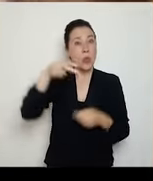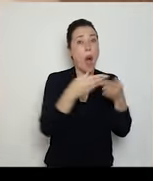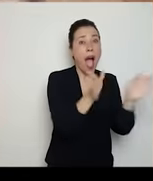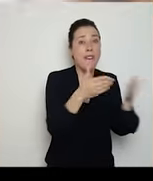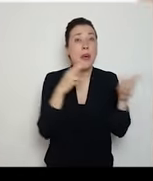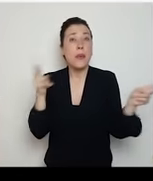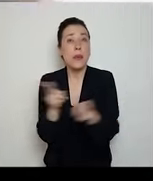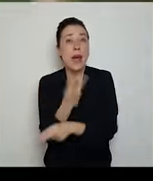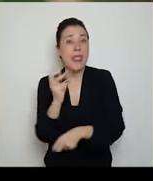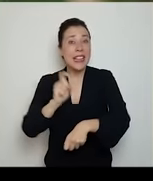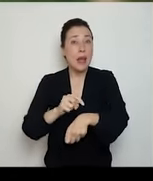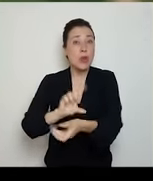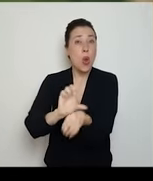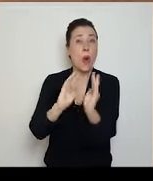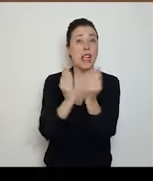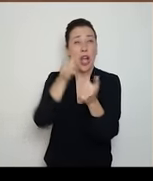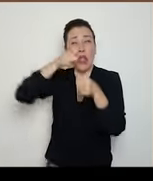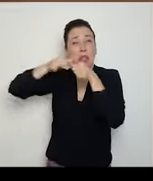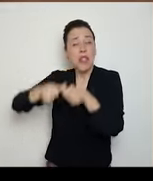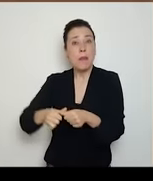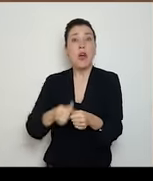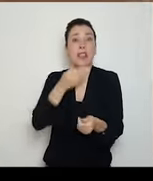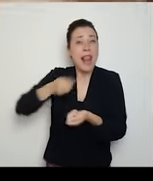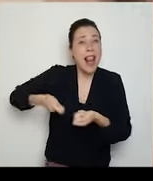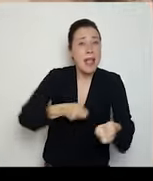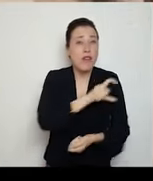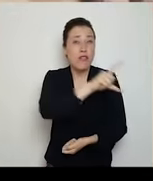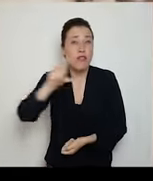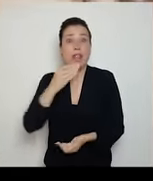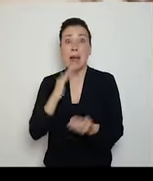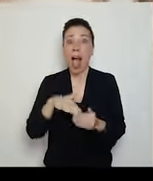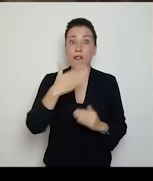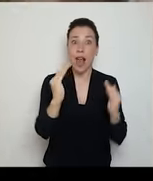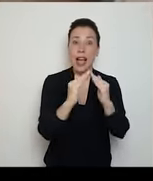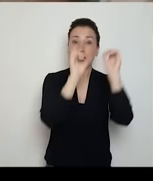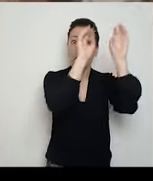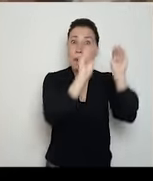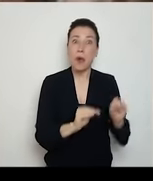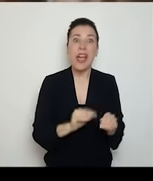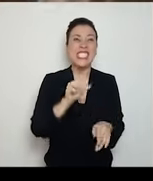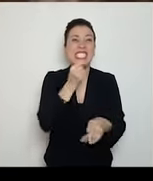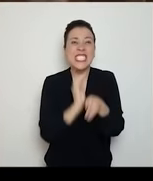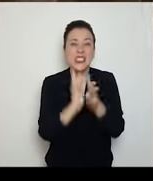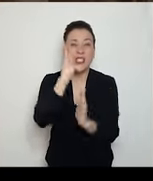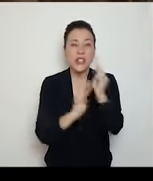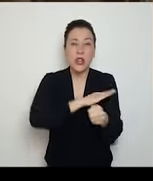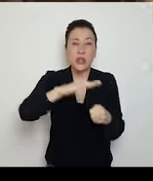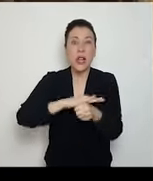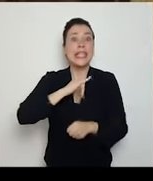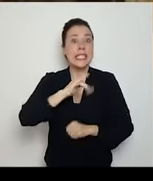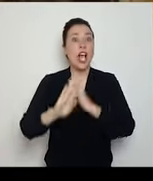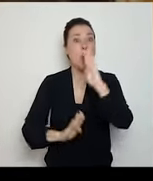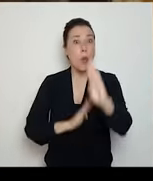Ventila durante 30 minutos los lugares cerrados por mucho tiempo. Desinfecta superficies y mantén exteriores de casas y bodegas libres de malezas y objetos.